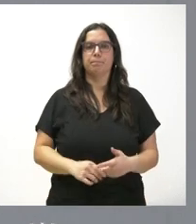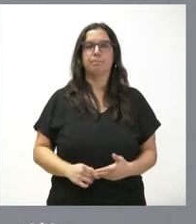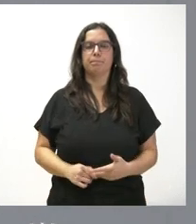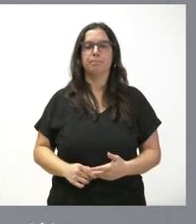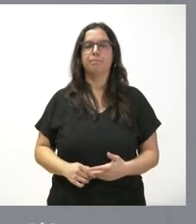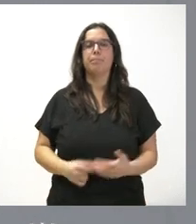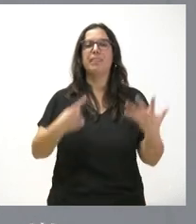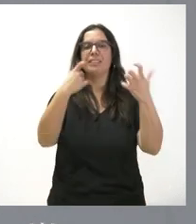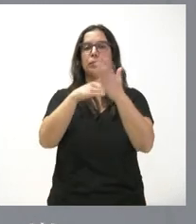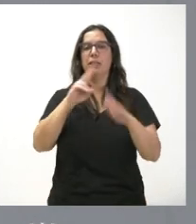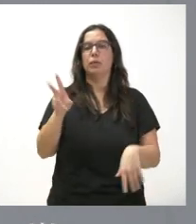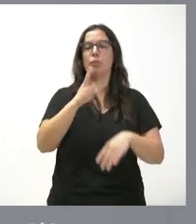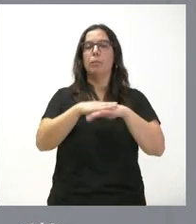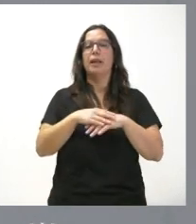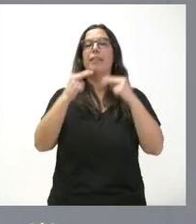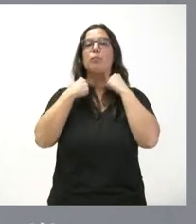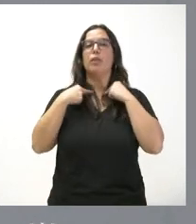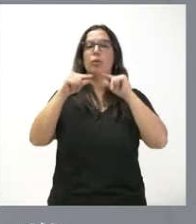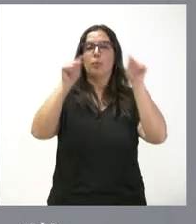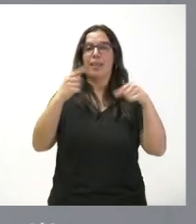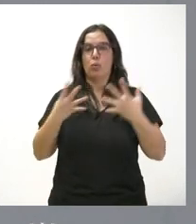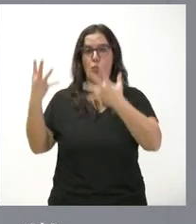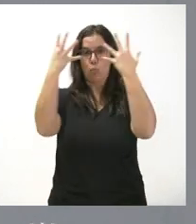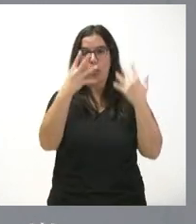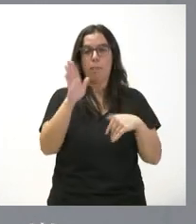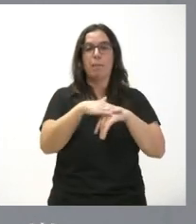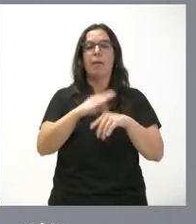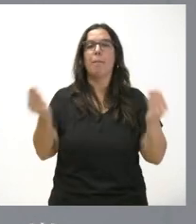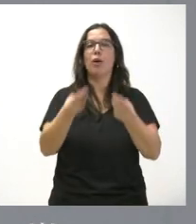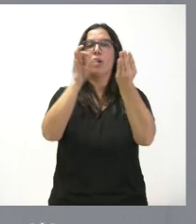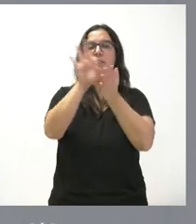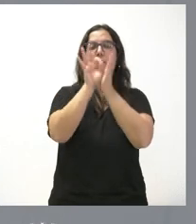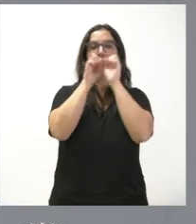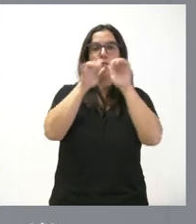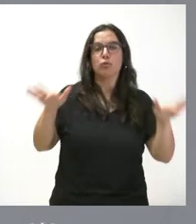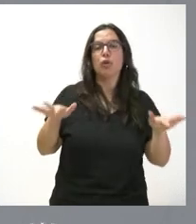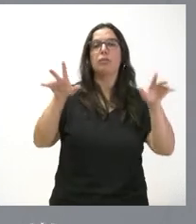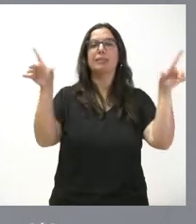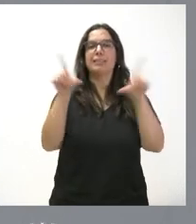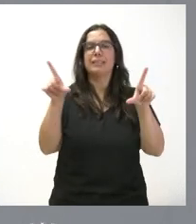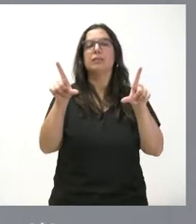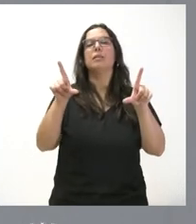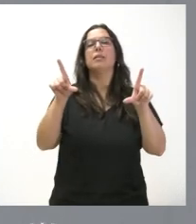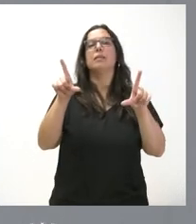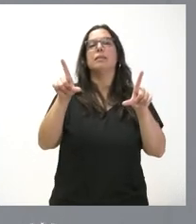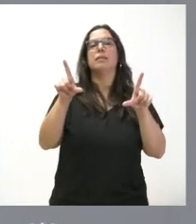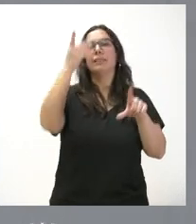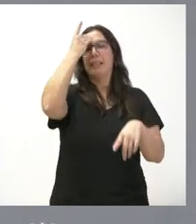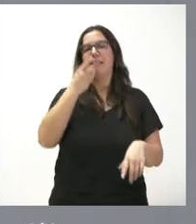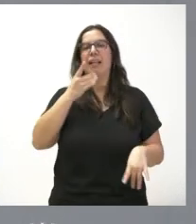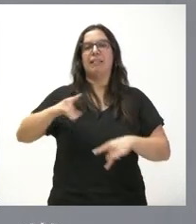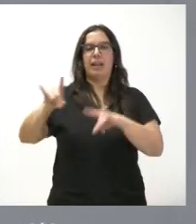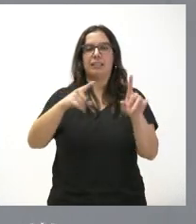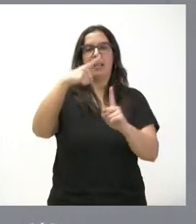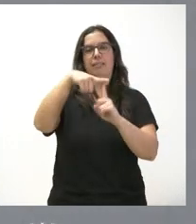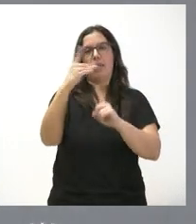600.000 euros para las nueve diputaciones provinciales de Castilla y León para mejorar los servicios de difusión de la televisión digital terrestre. Va